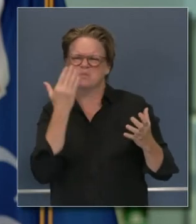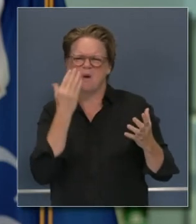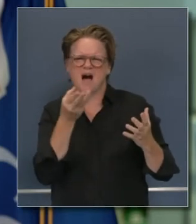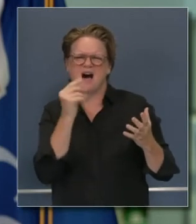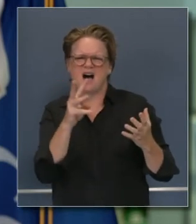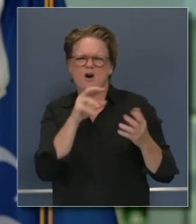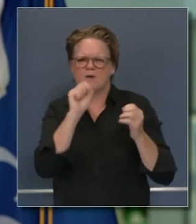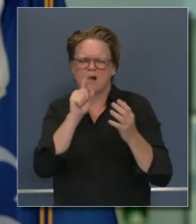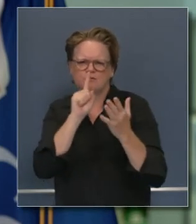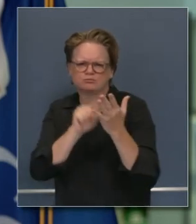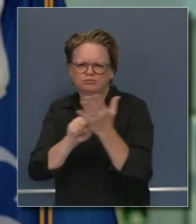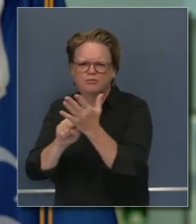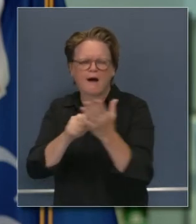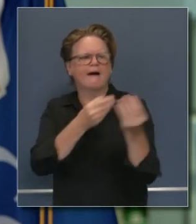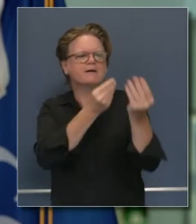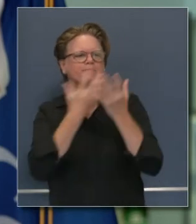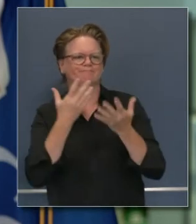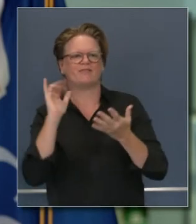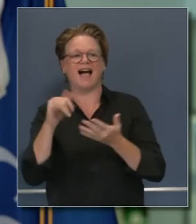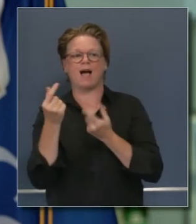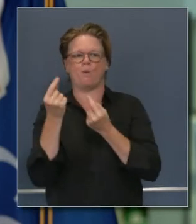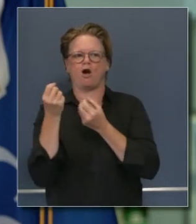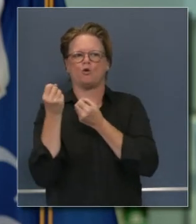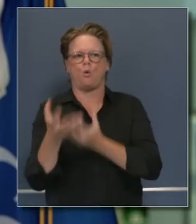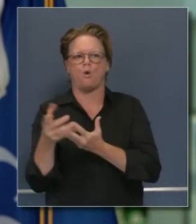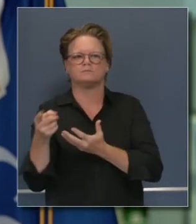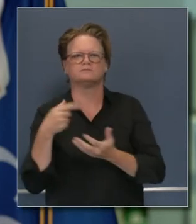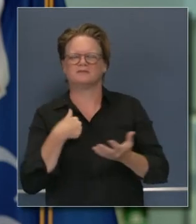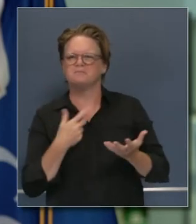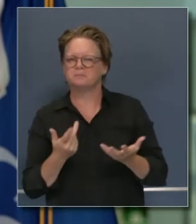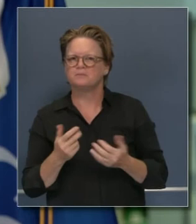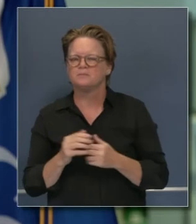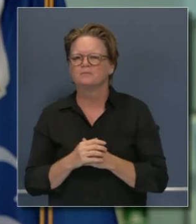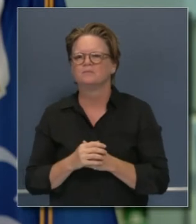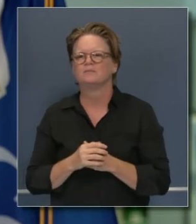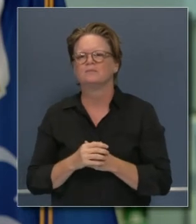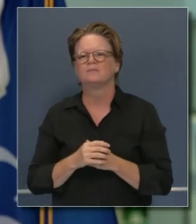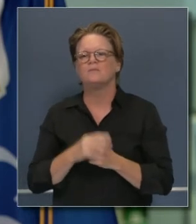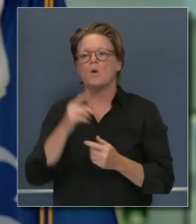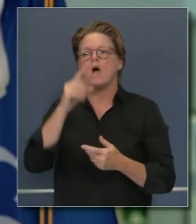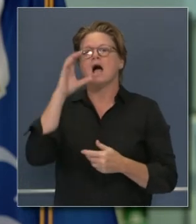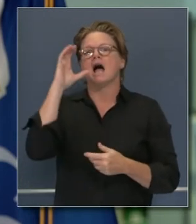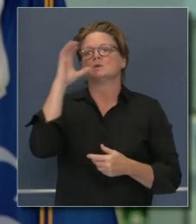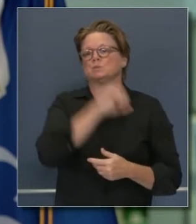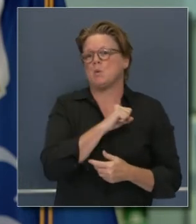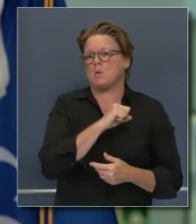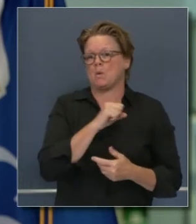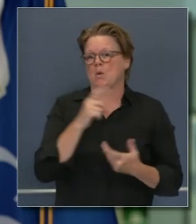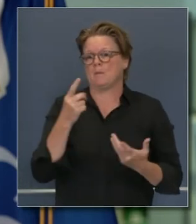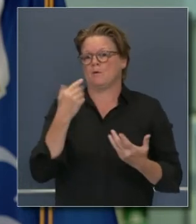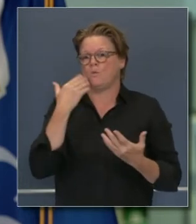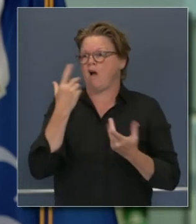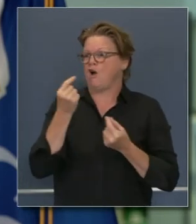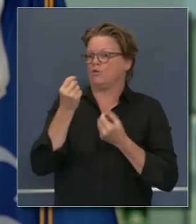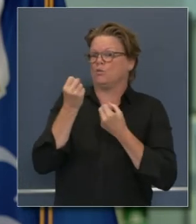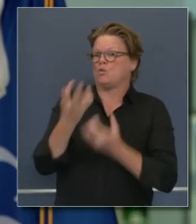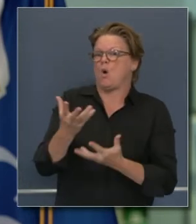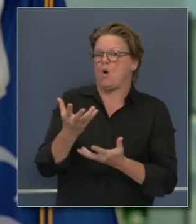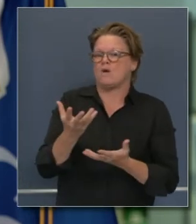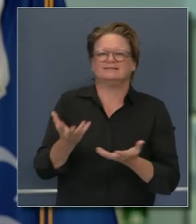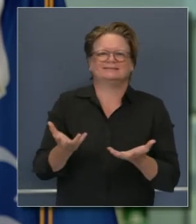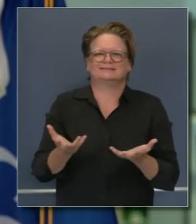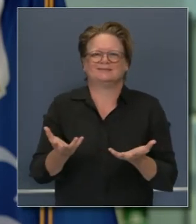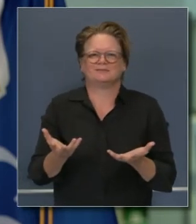adjudicación de los hechos sobre el terreno les diré que para que cada uno de nosotros sepa exactamente la causa de cada incendio